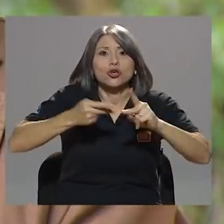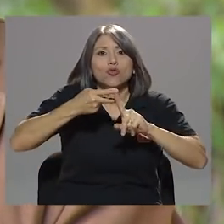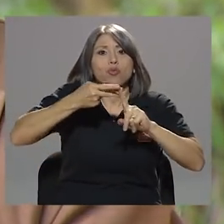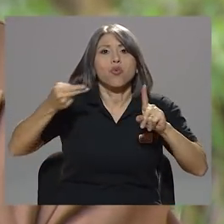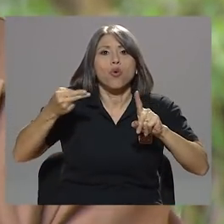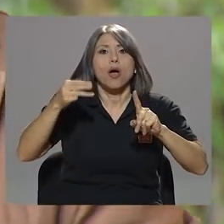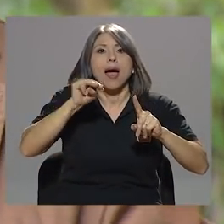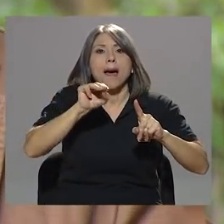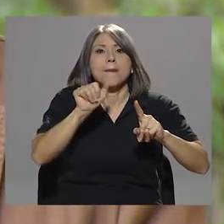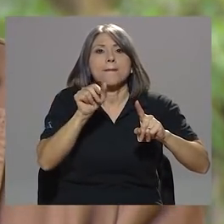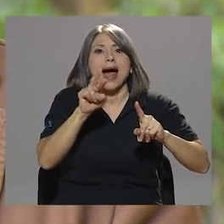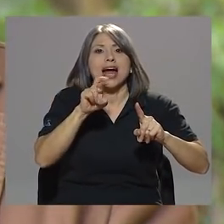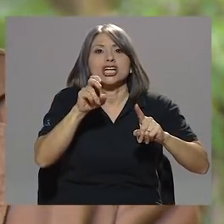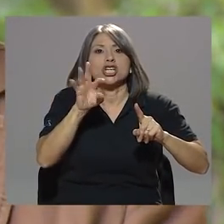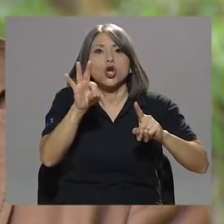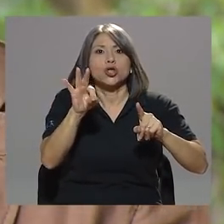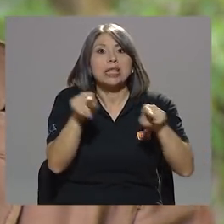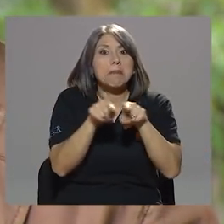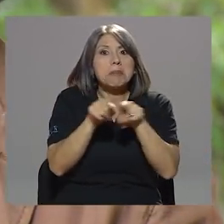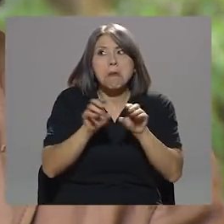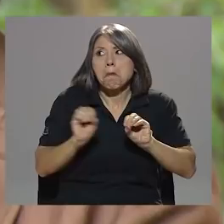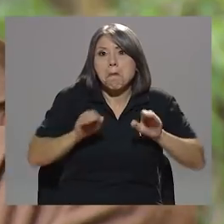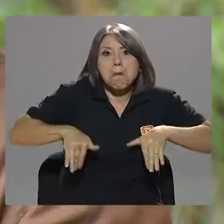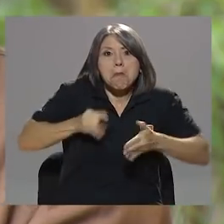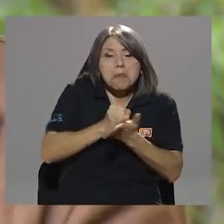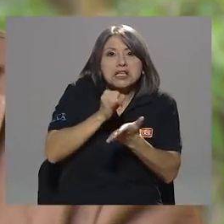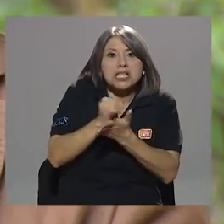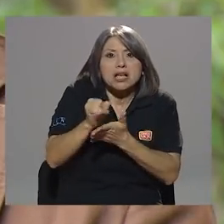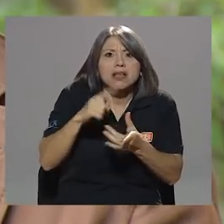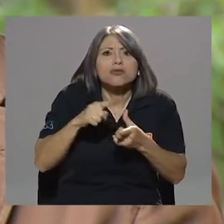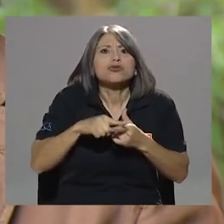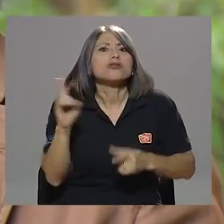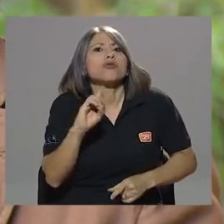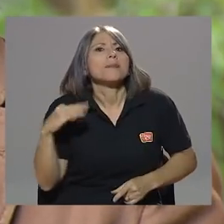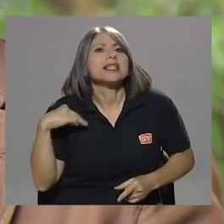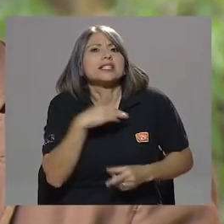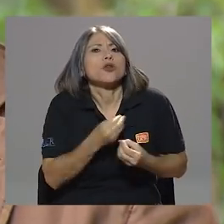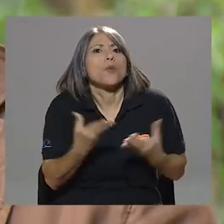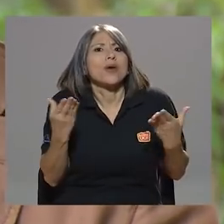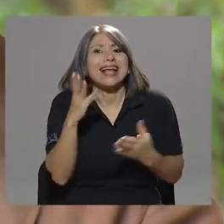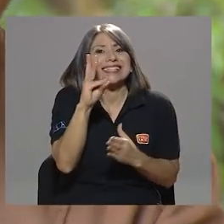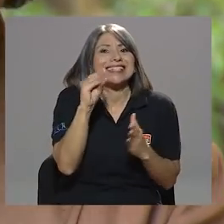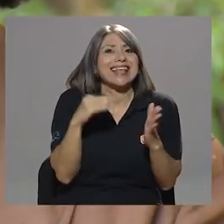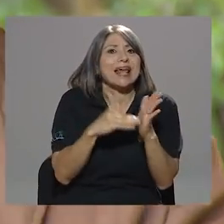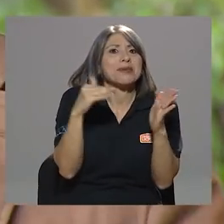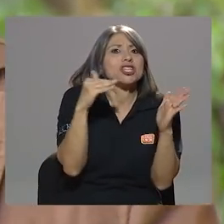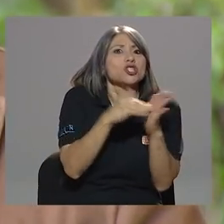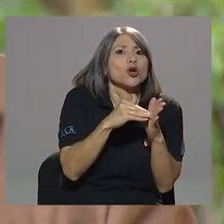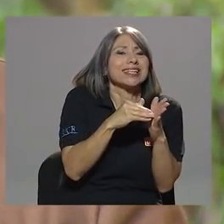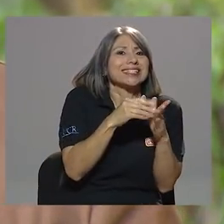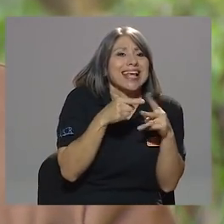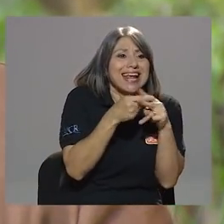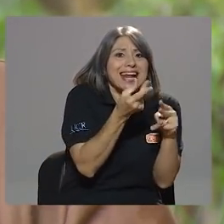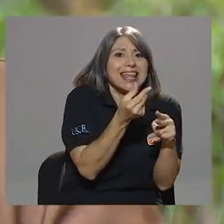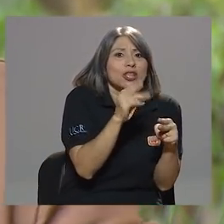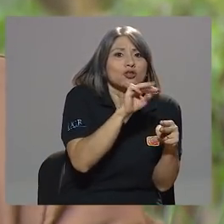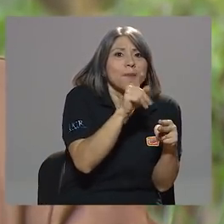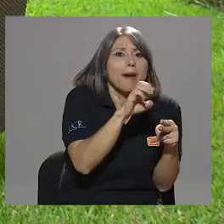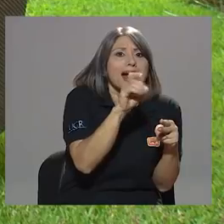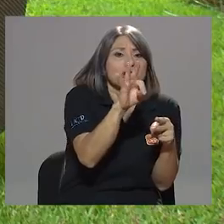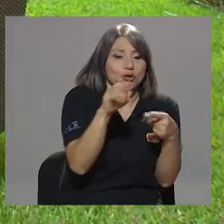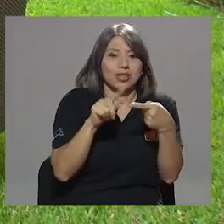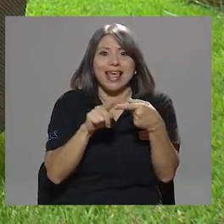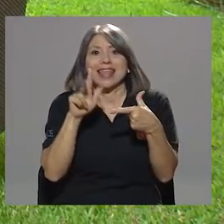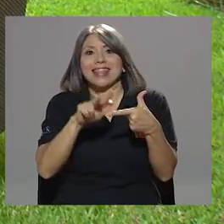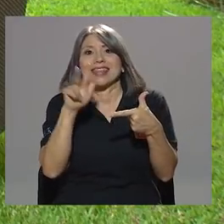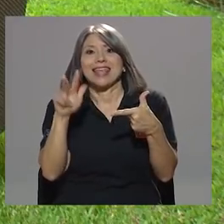que no se han investigado. Entonces el Ministerio Público, 60 millones de dólares en créditos al Marriott, 33 millones de dólares en créditos